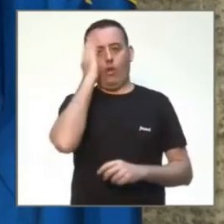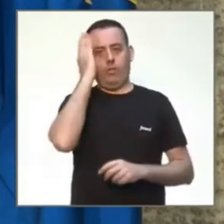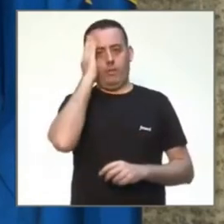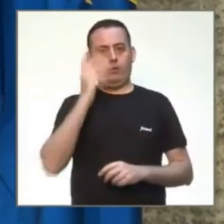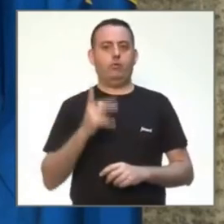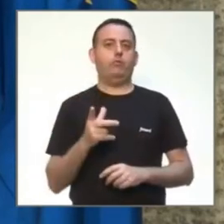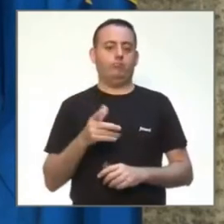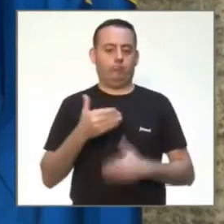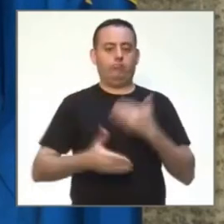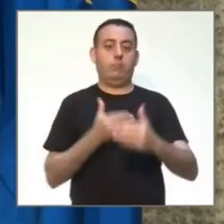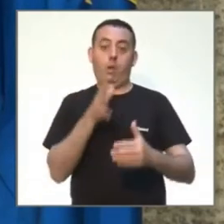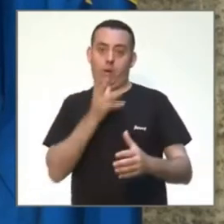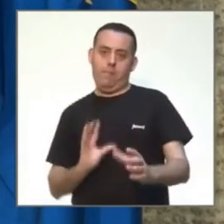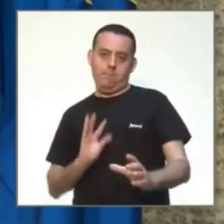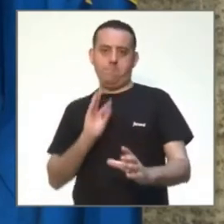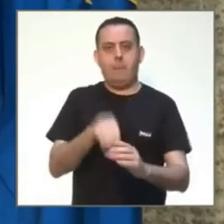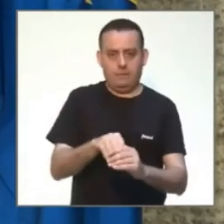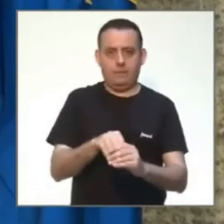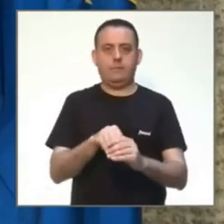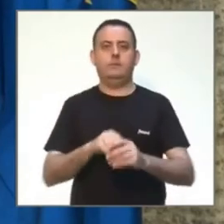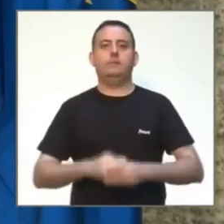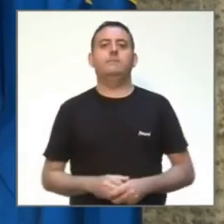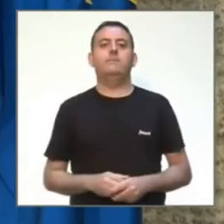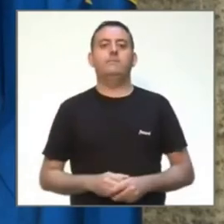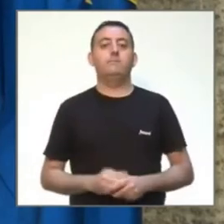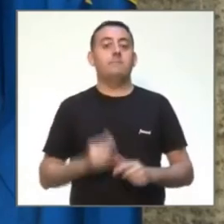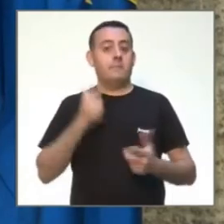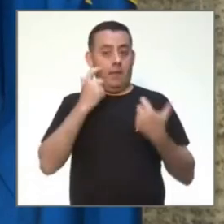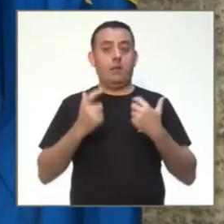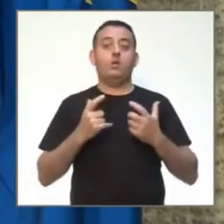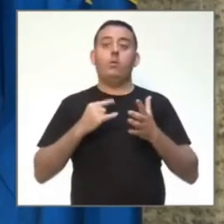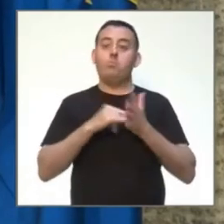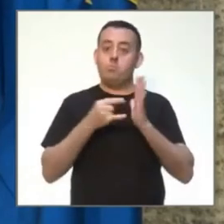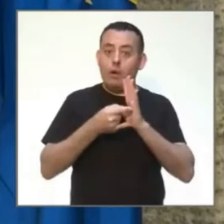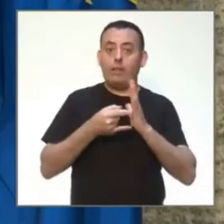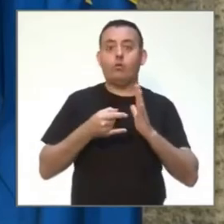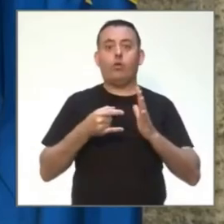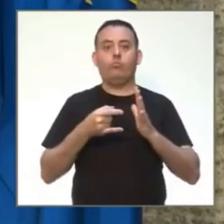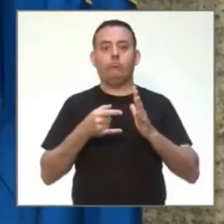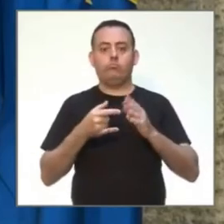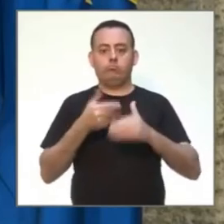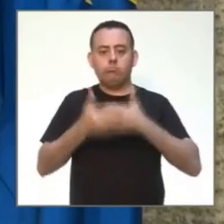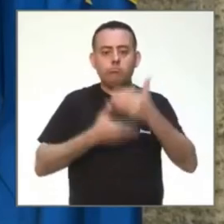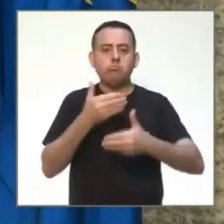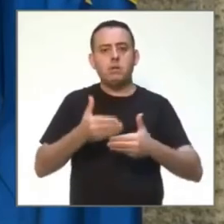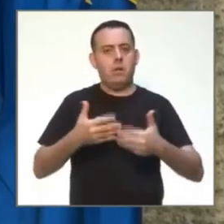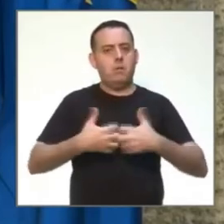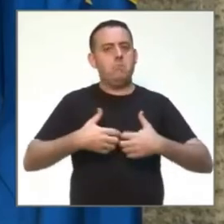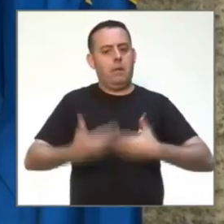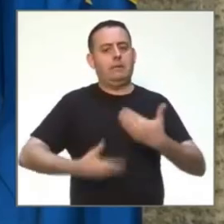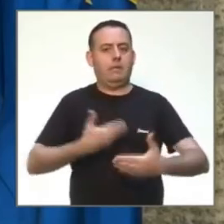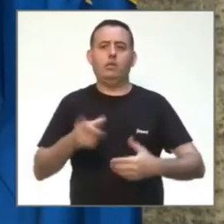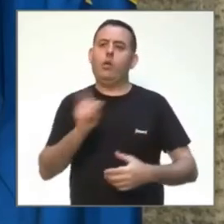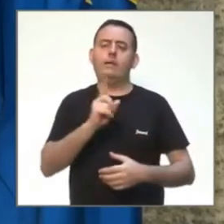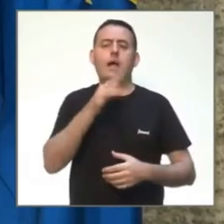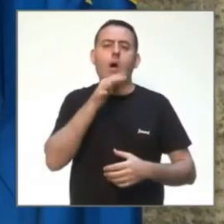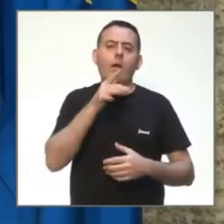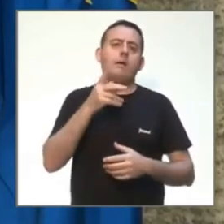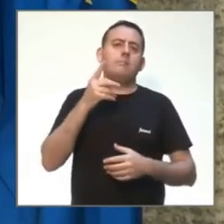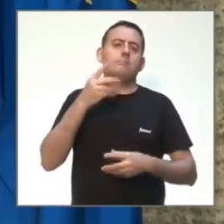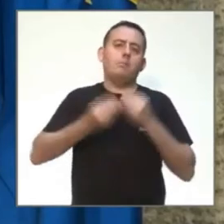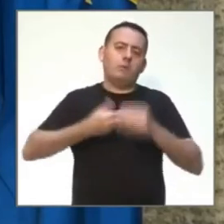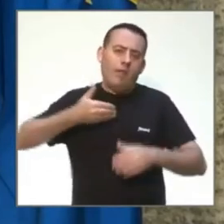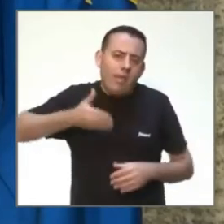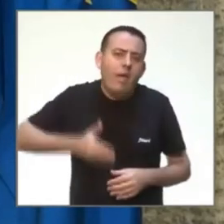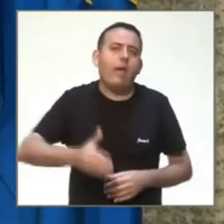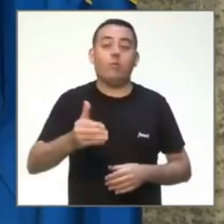un proyecto ya en marcha, no se trata ya de hablar de investigación, va a continuar la